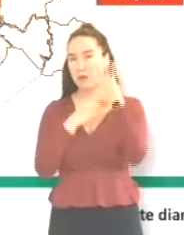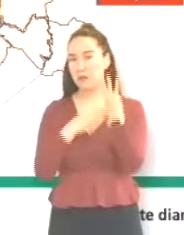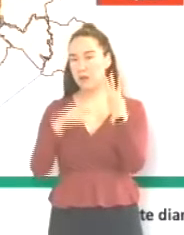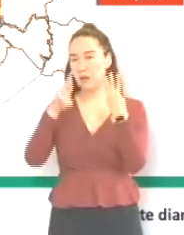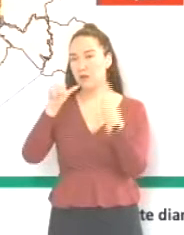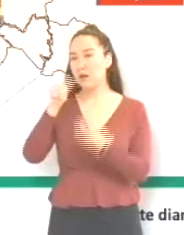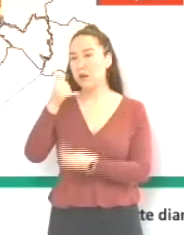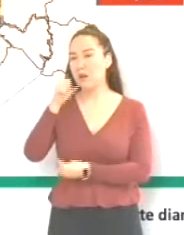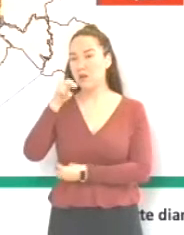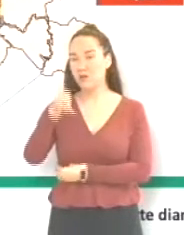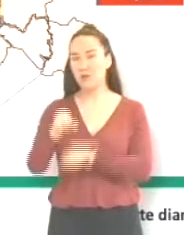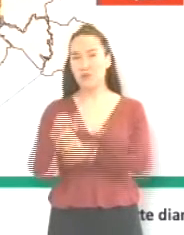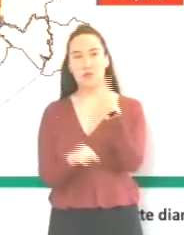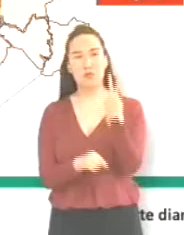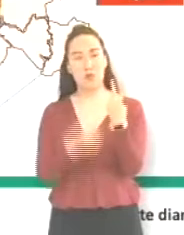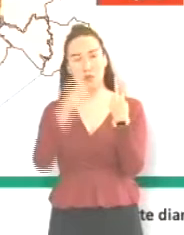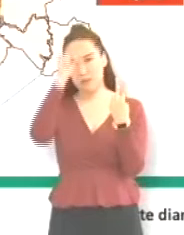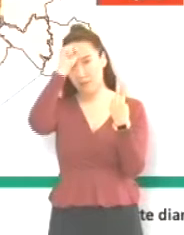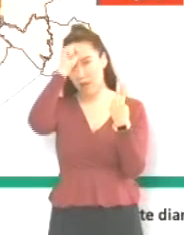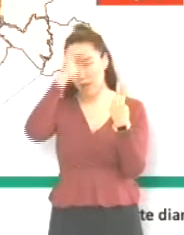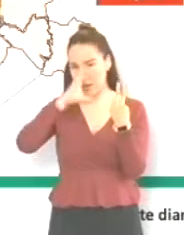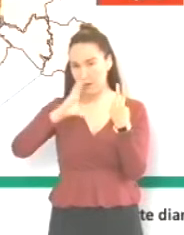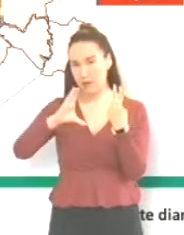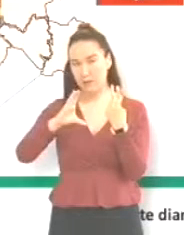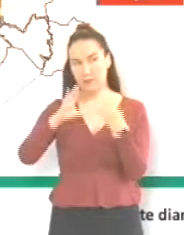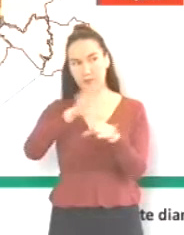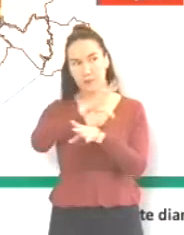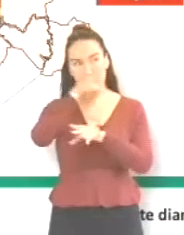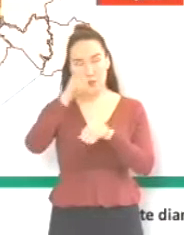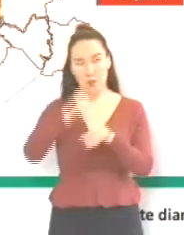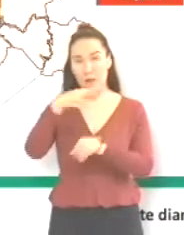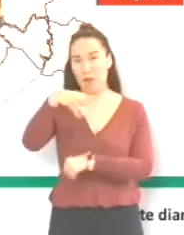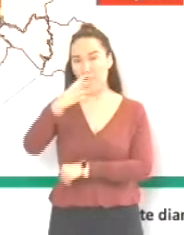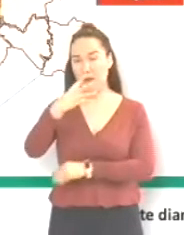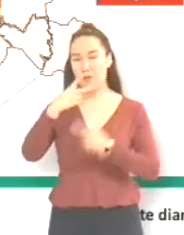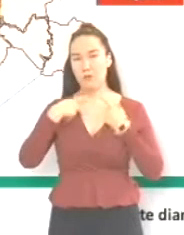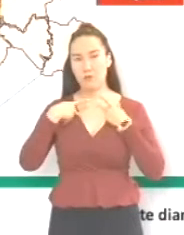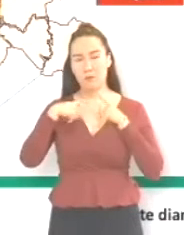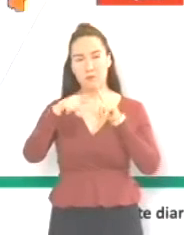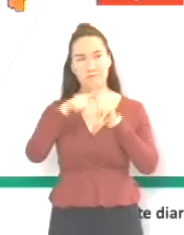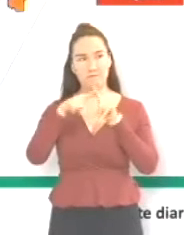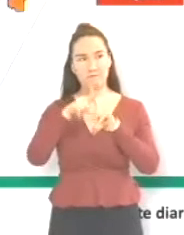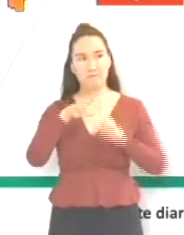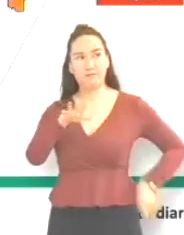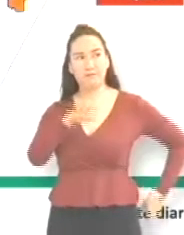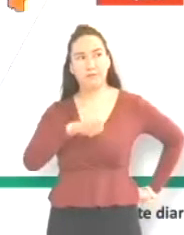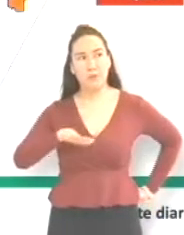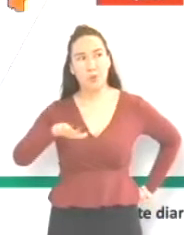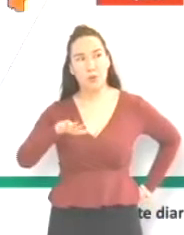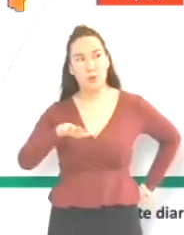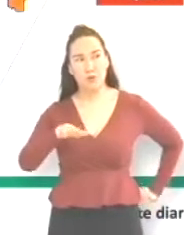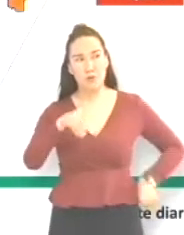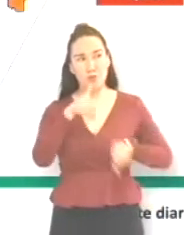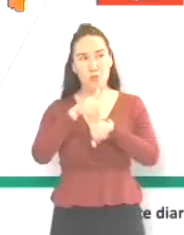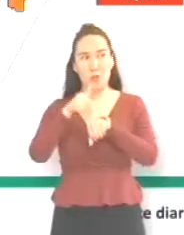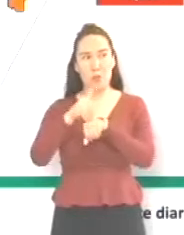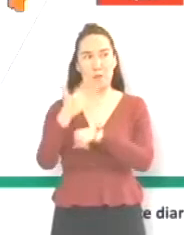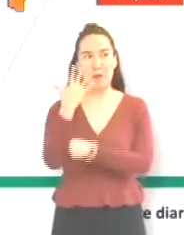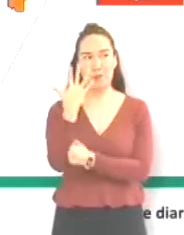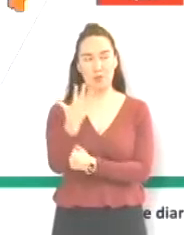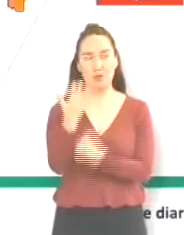dos de San Ciro de Acosta, de San Ciro de Acosta, y ahí están estas catorce personas en la región sanitaria número cinco, también